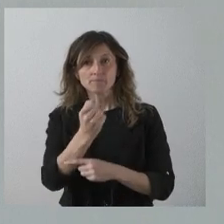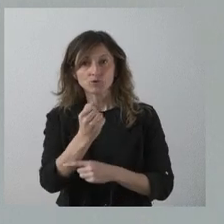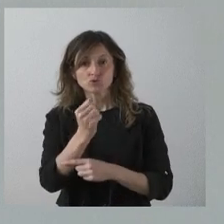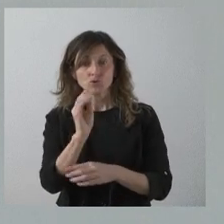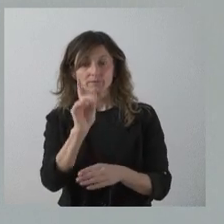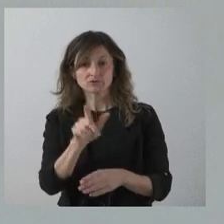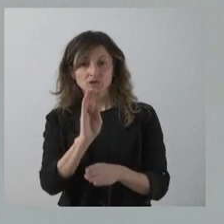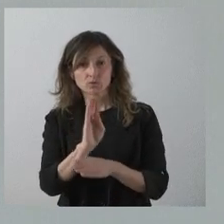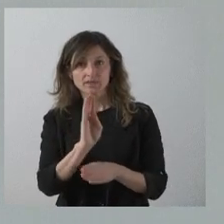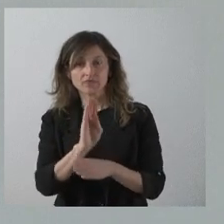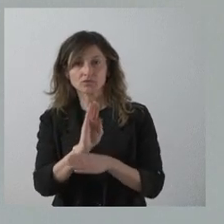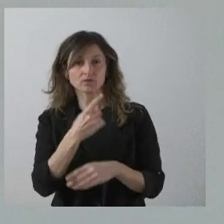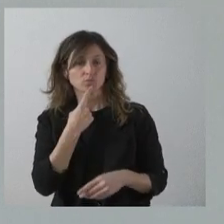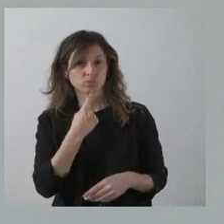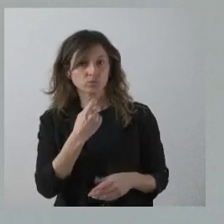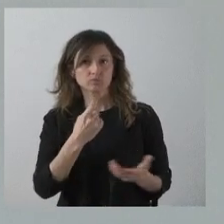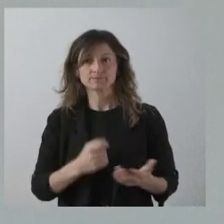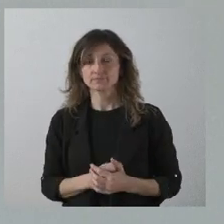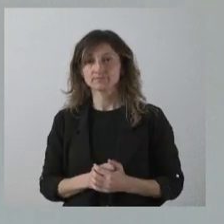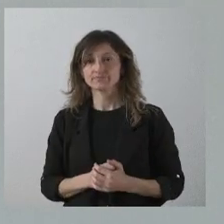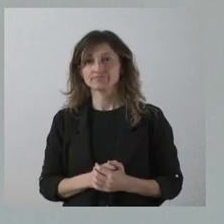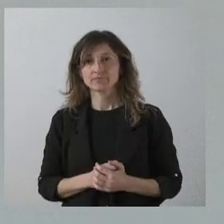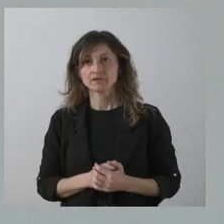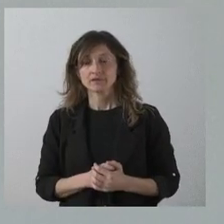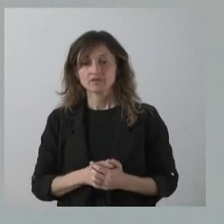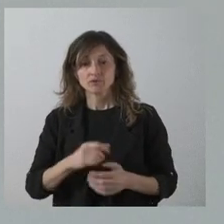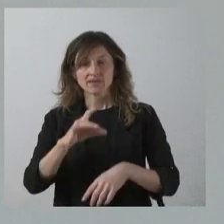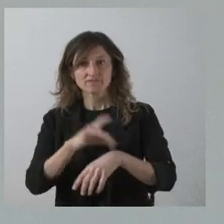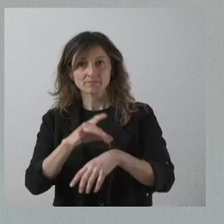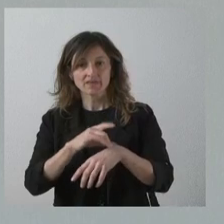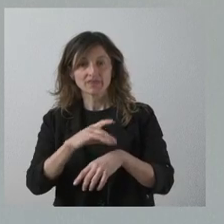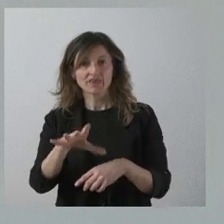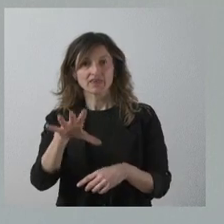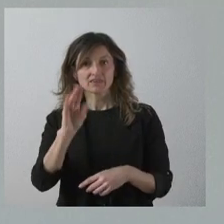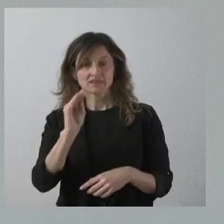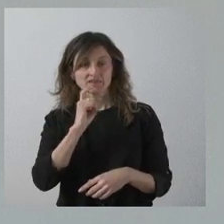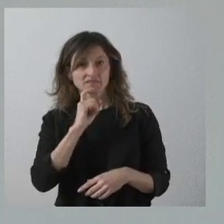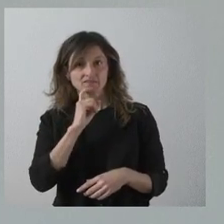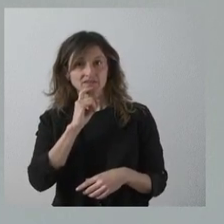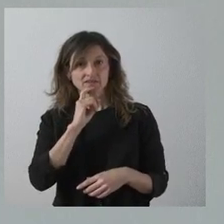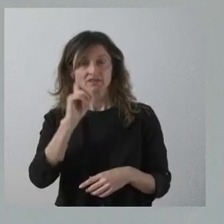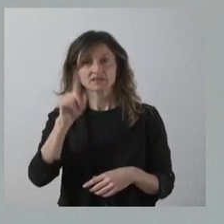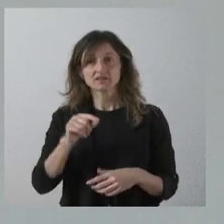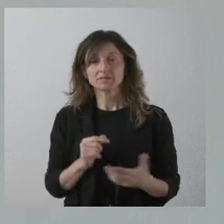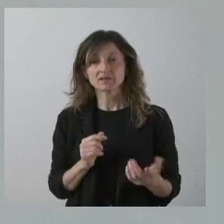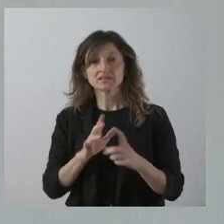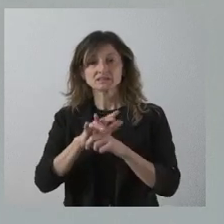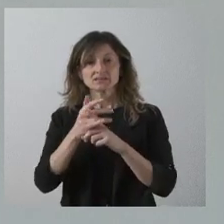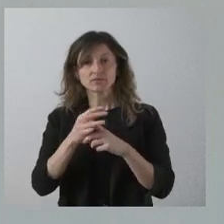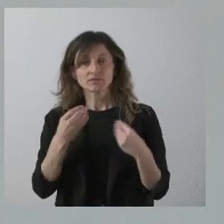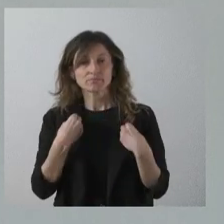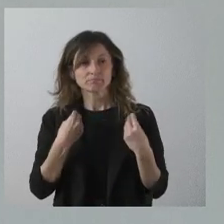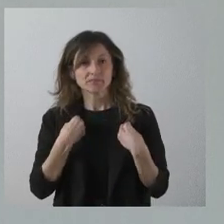dificultades y casos concretos, porque es difícil de entender la enfermedad y también la degradación de la situación vital